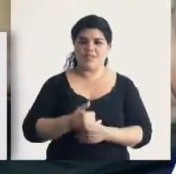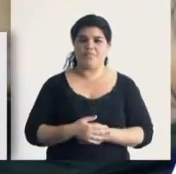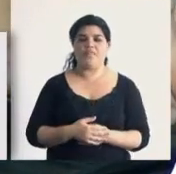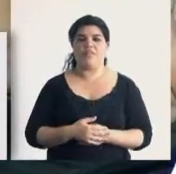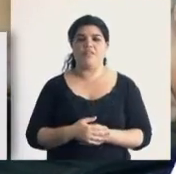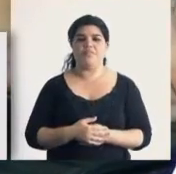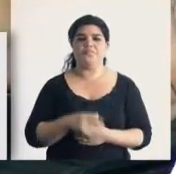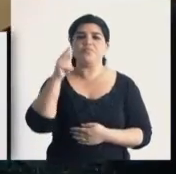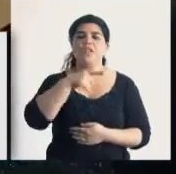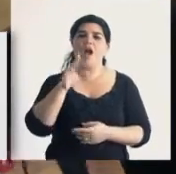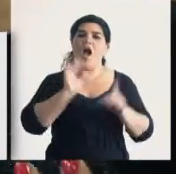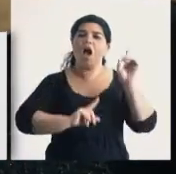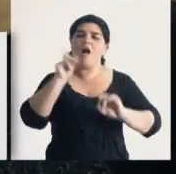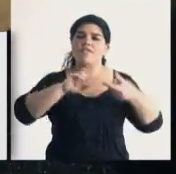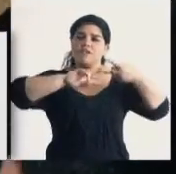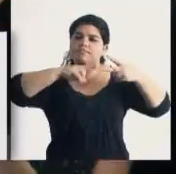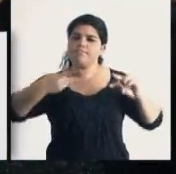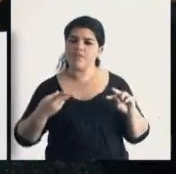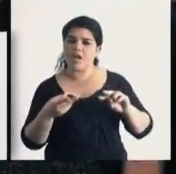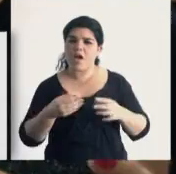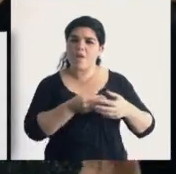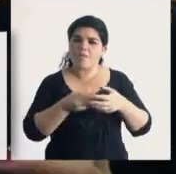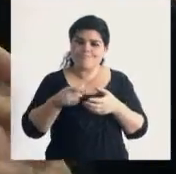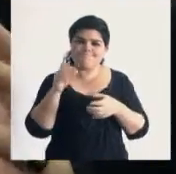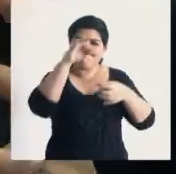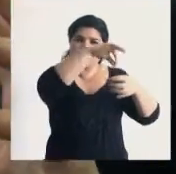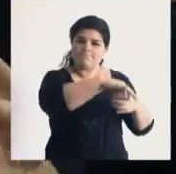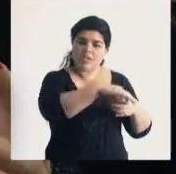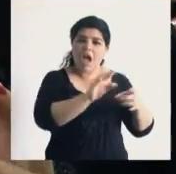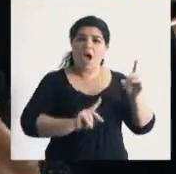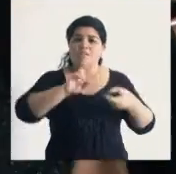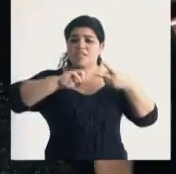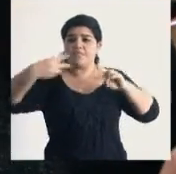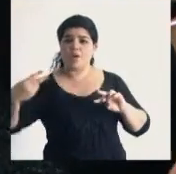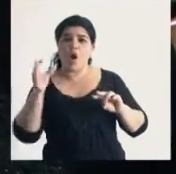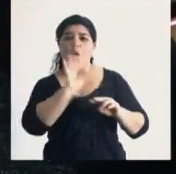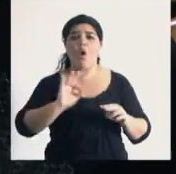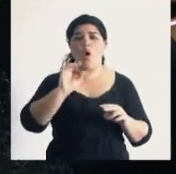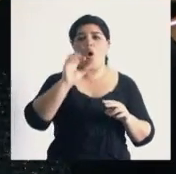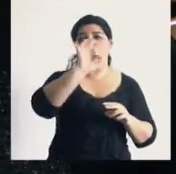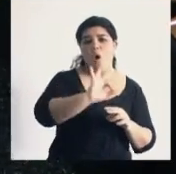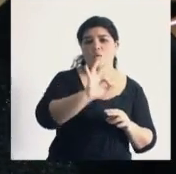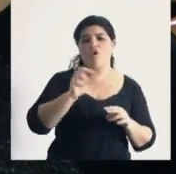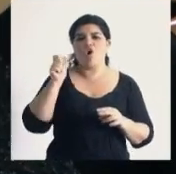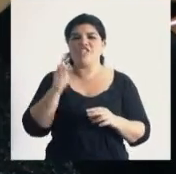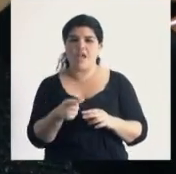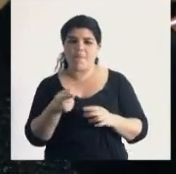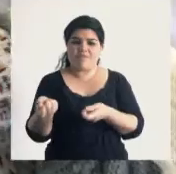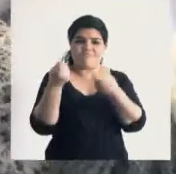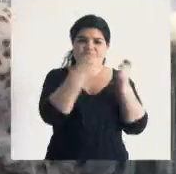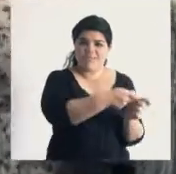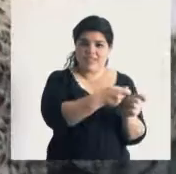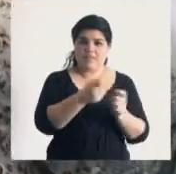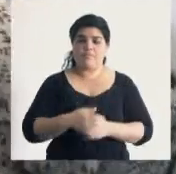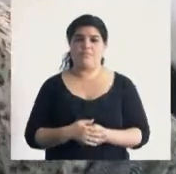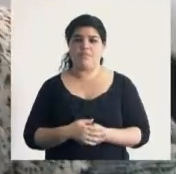veces un embrión formado por material genético de esta misma pareja o a veces también recurriendo a la donación de óvulos o a la donación de semen.